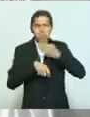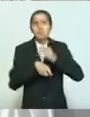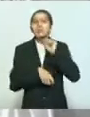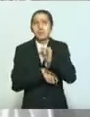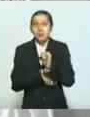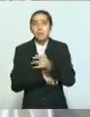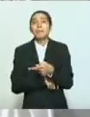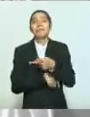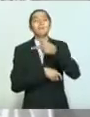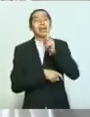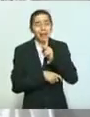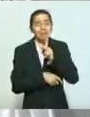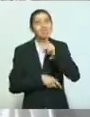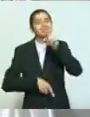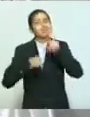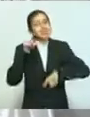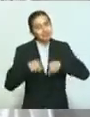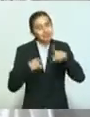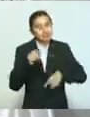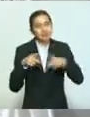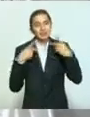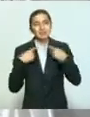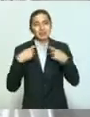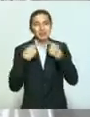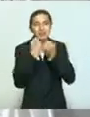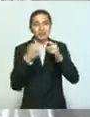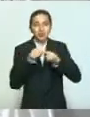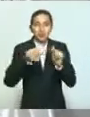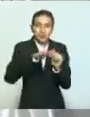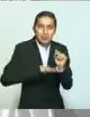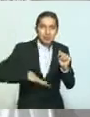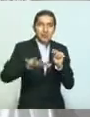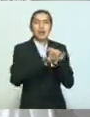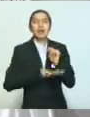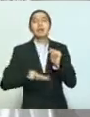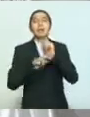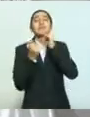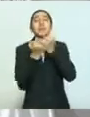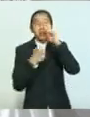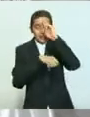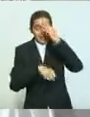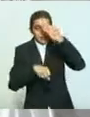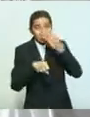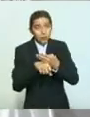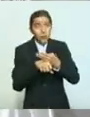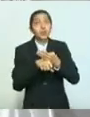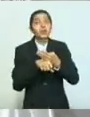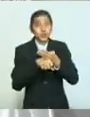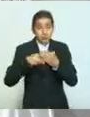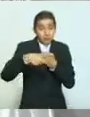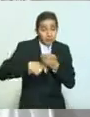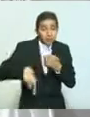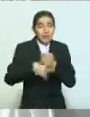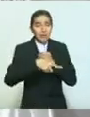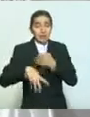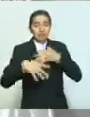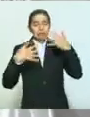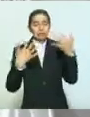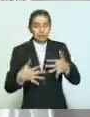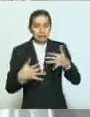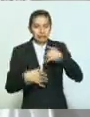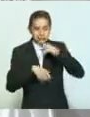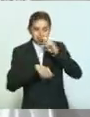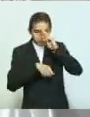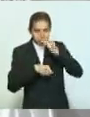otra que depende completamente de la sociedad y de la responsabilidad con la que asumamos las medidas